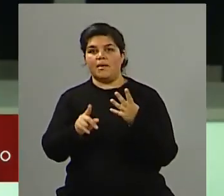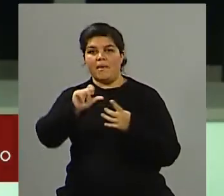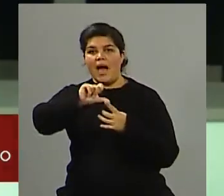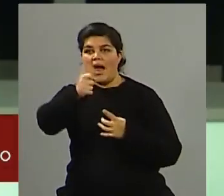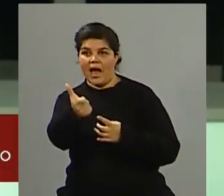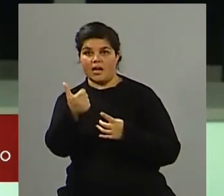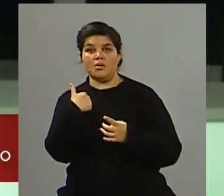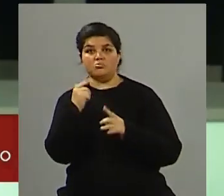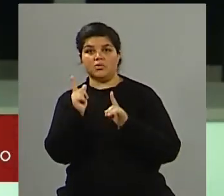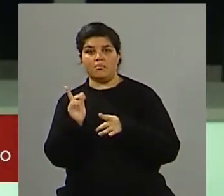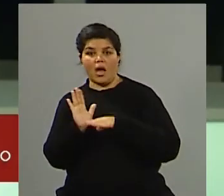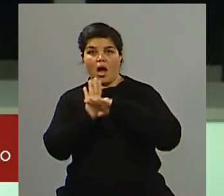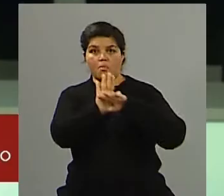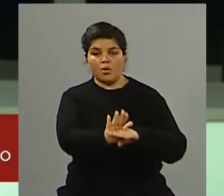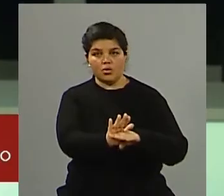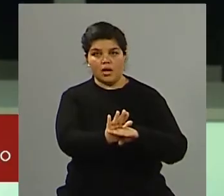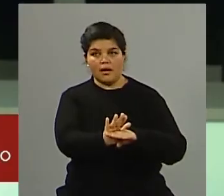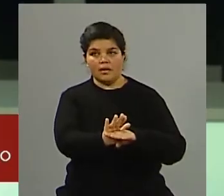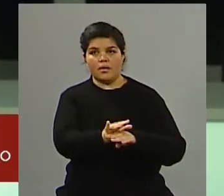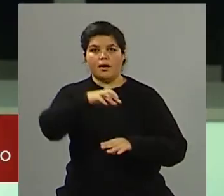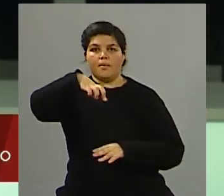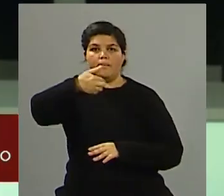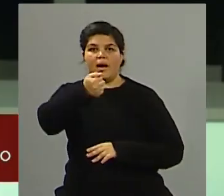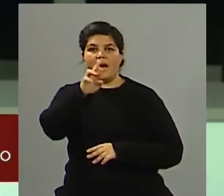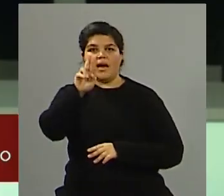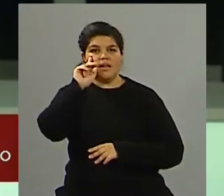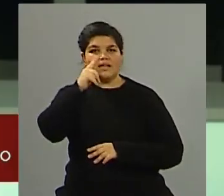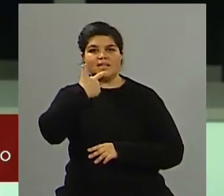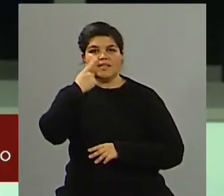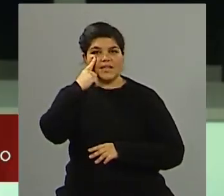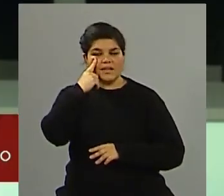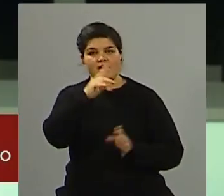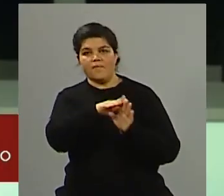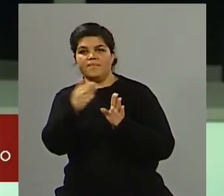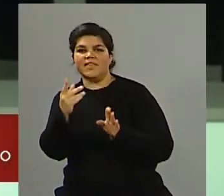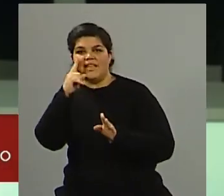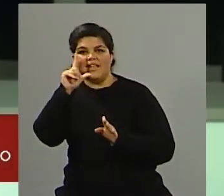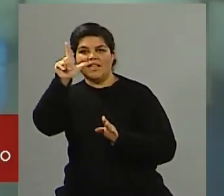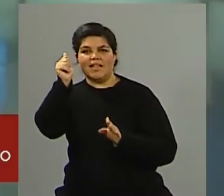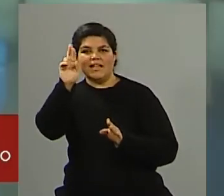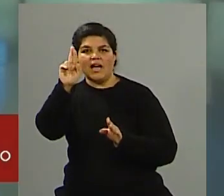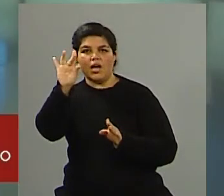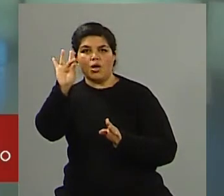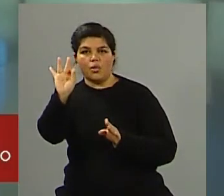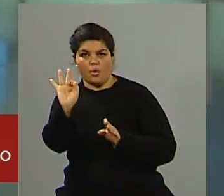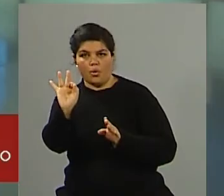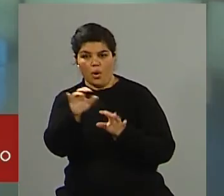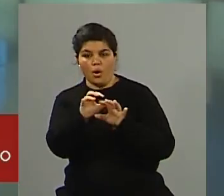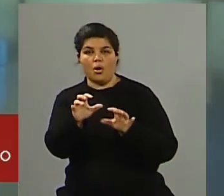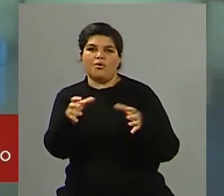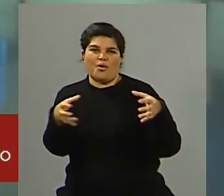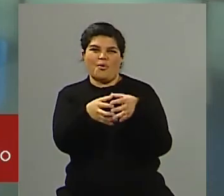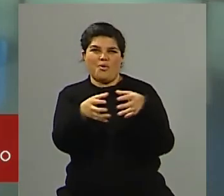era la que tú acompañaba en las primarias, es la de París y Hidardo. Y lo veo fortaleciéndose, creciendo día a día. Nosotros teníamos,